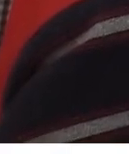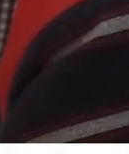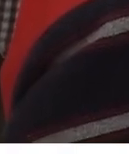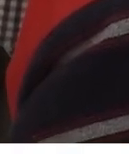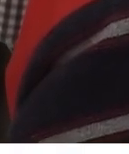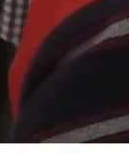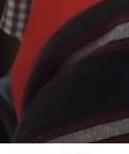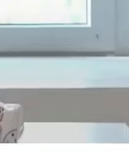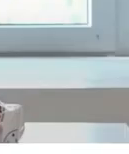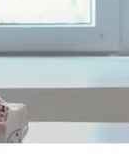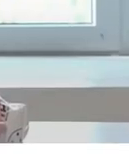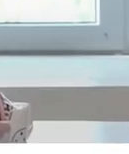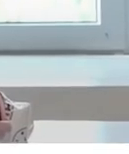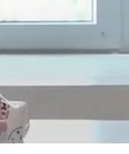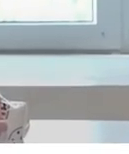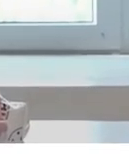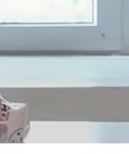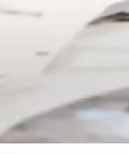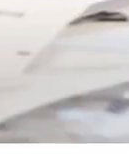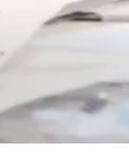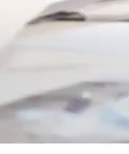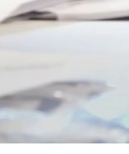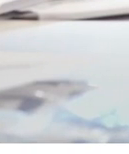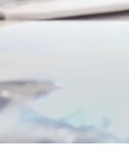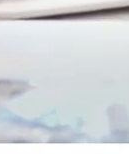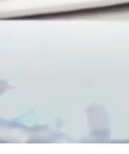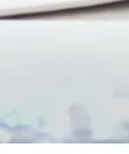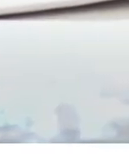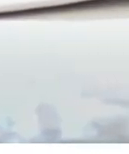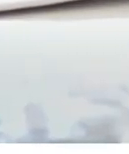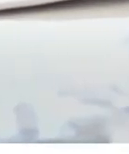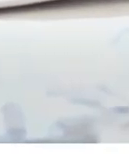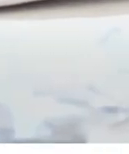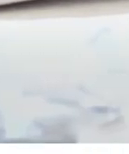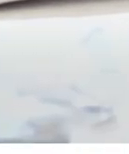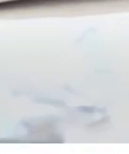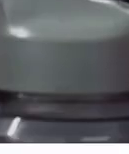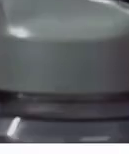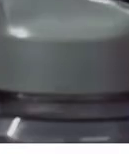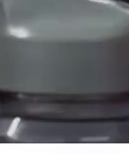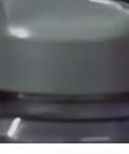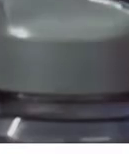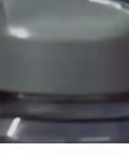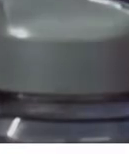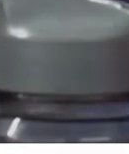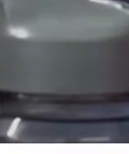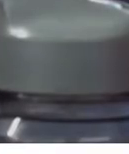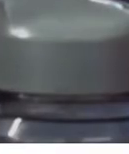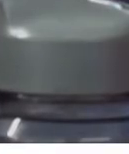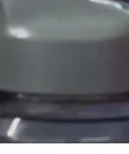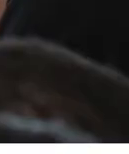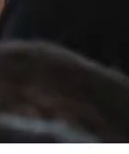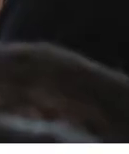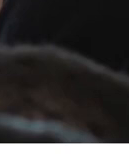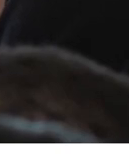proyecto consiste en intentar ayudar a familias vulnerables, lo primero, a reducir